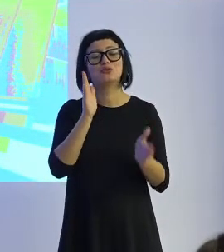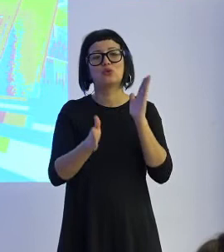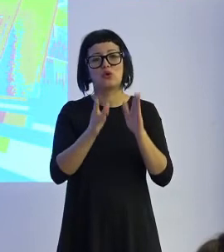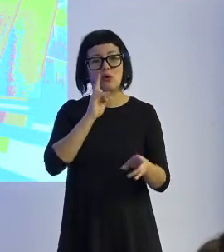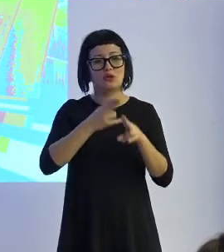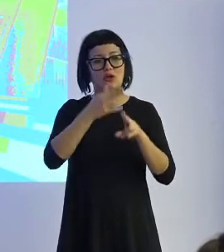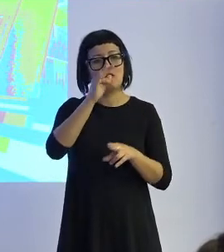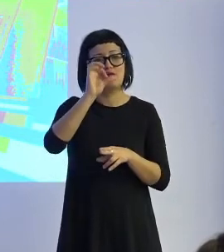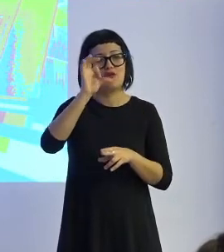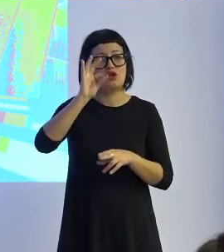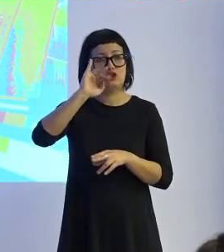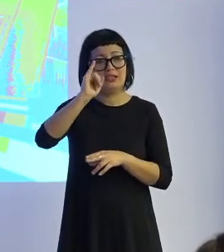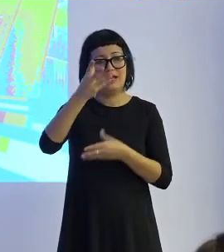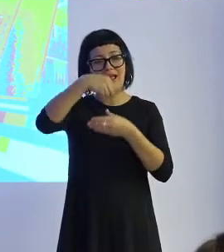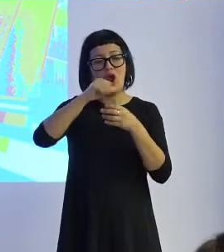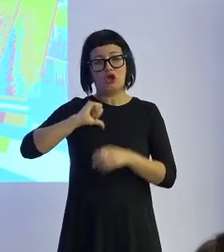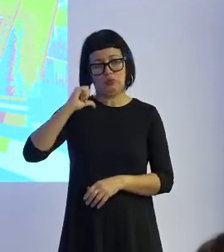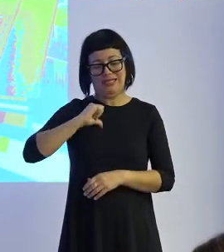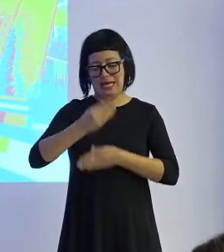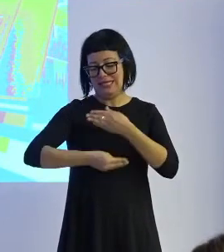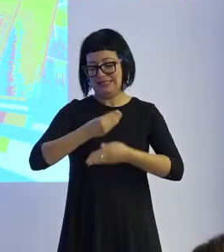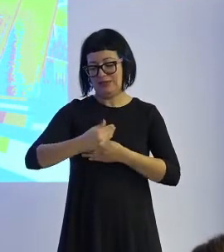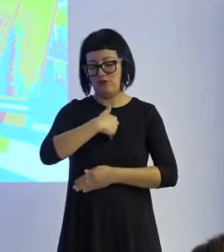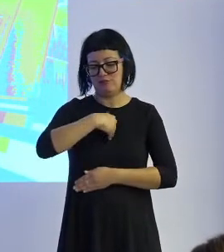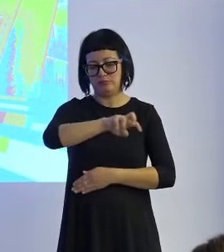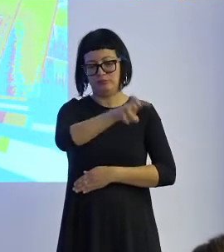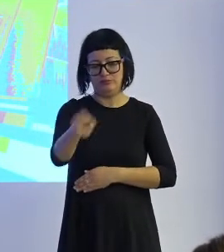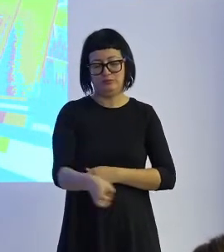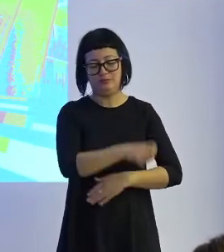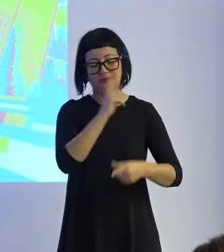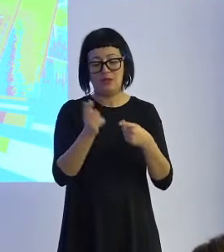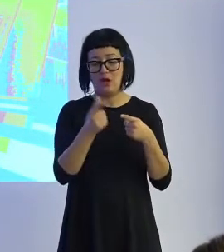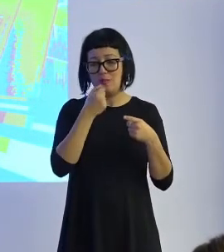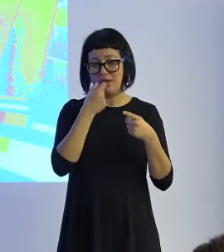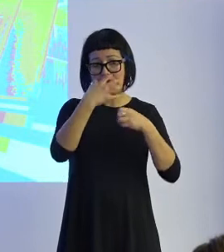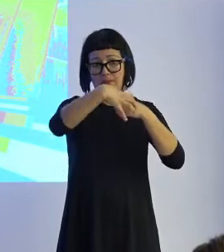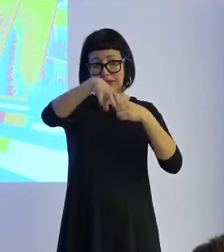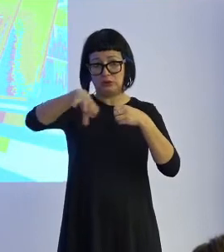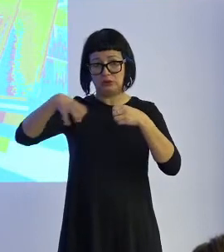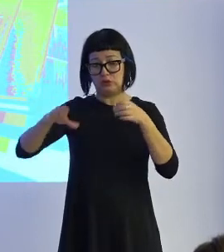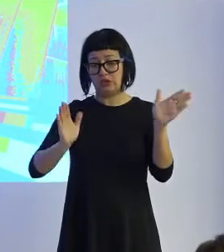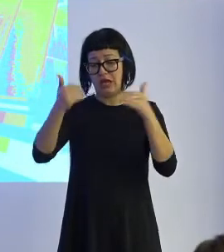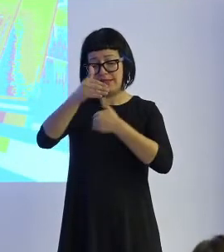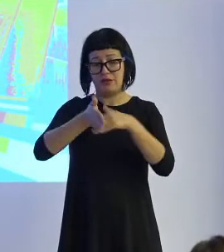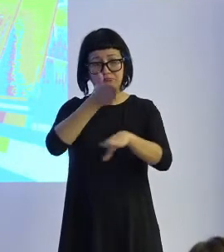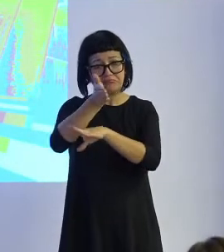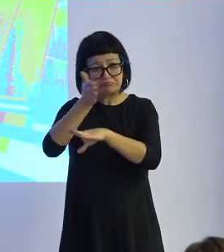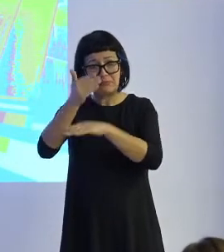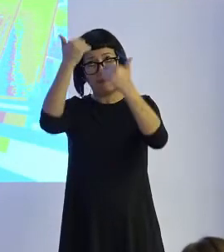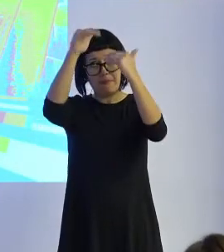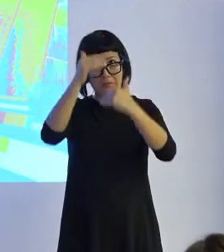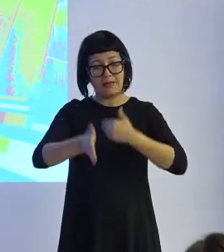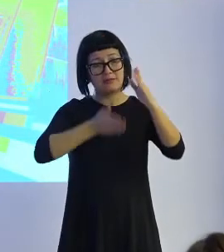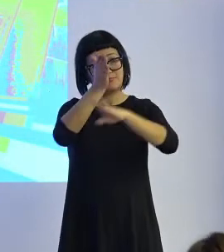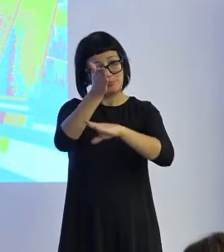para los hospitales que hace varias funciones la primera es dispensar medicamentos por las habitaciones o por las plantas también